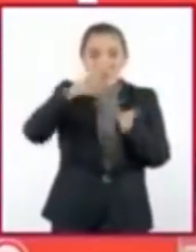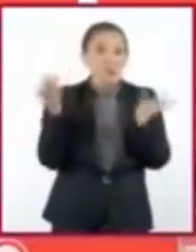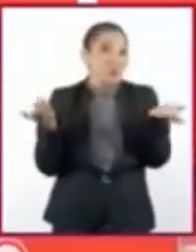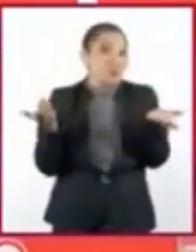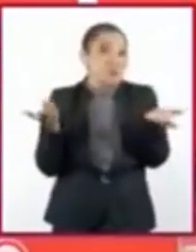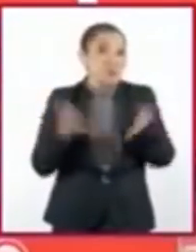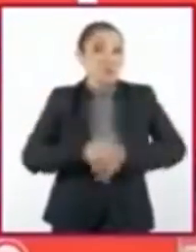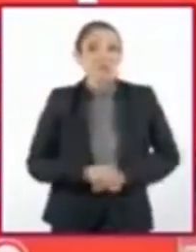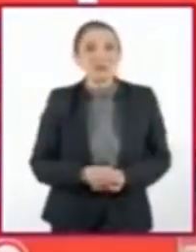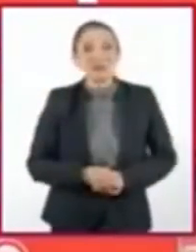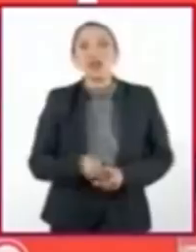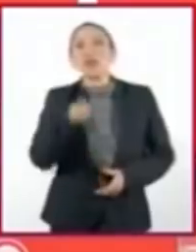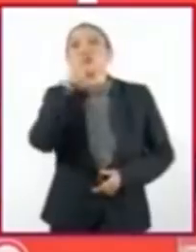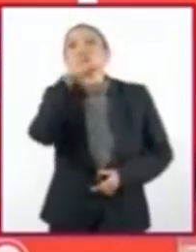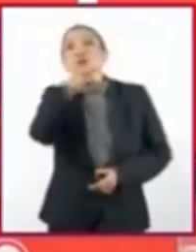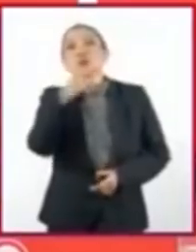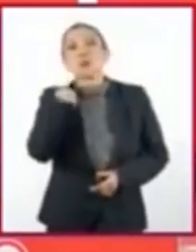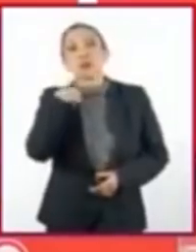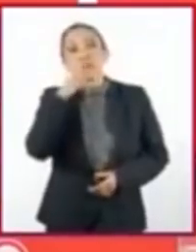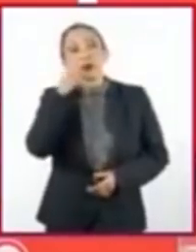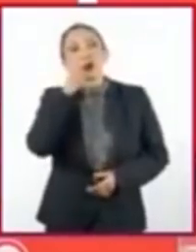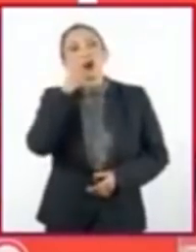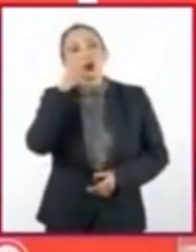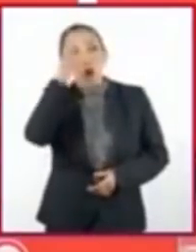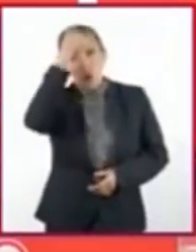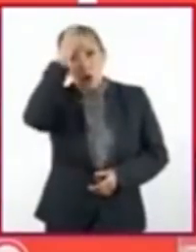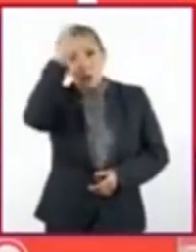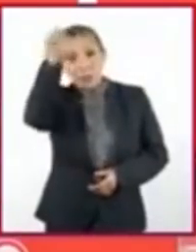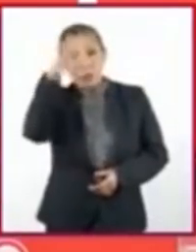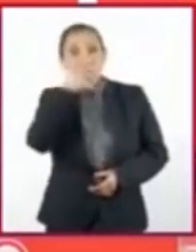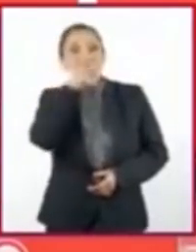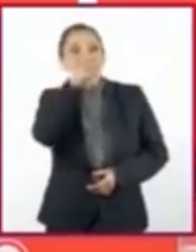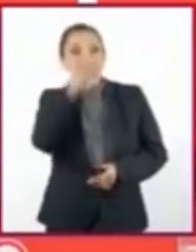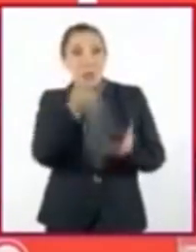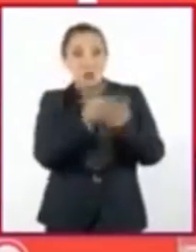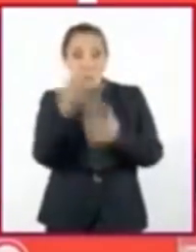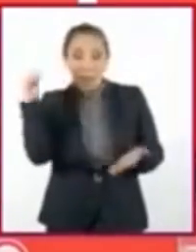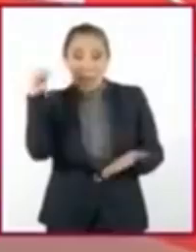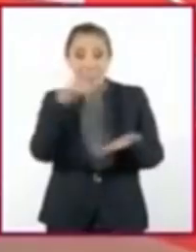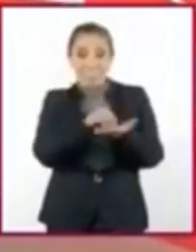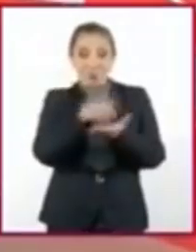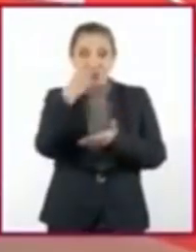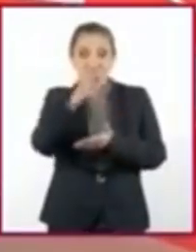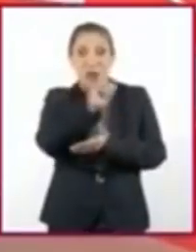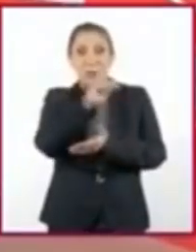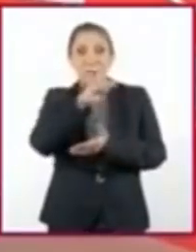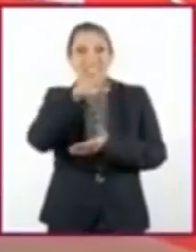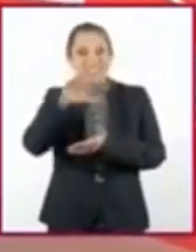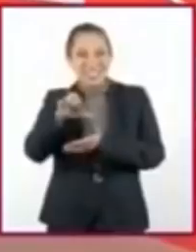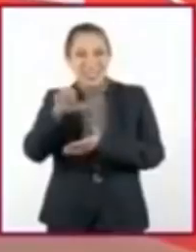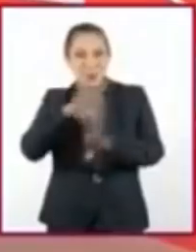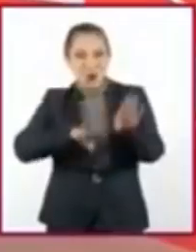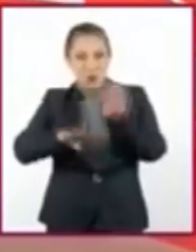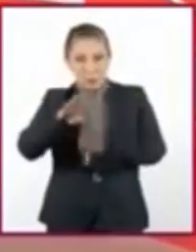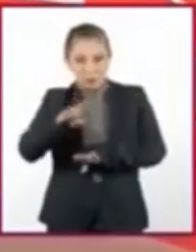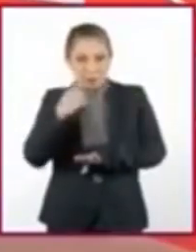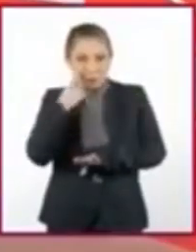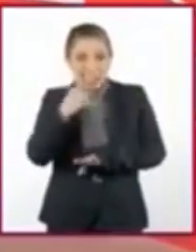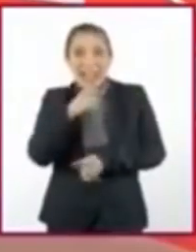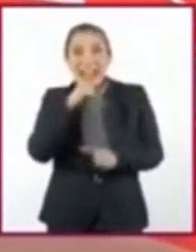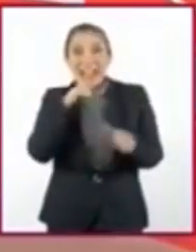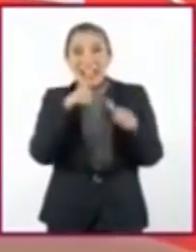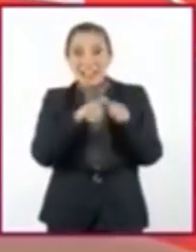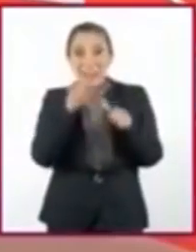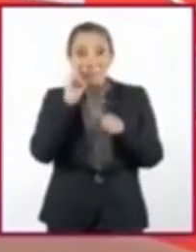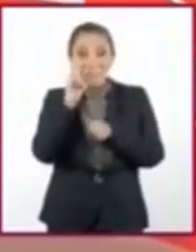Ahora, identifiquemos el concepto que agregarán a su abecedario biológico. Las siguientes letras